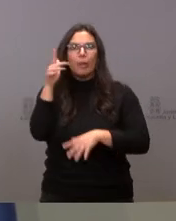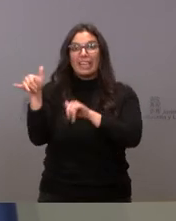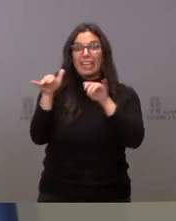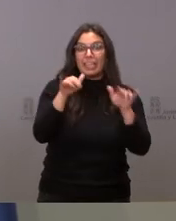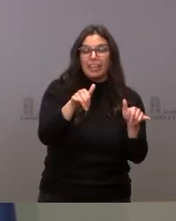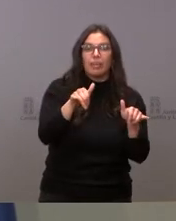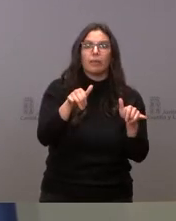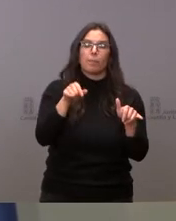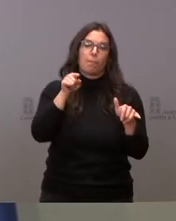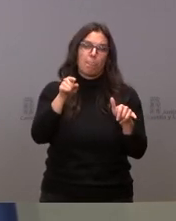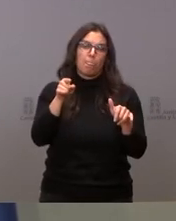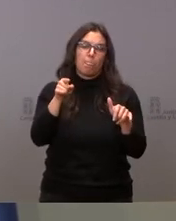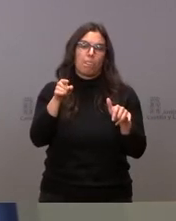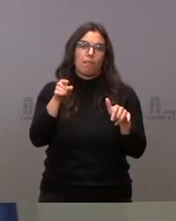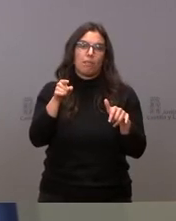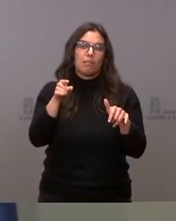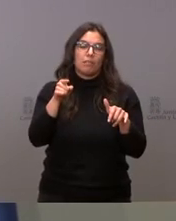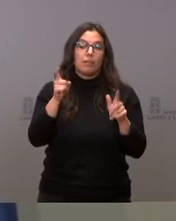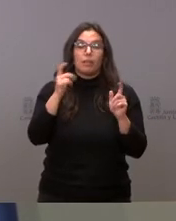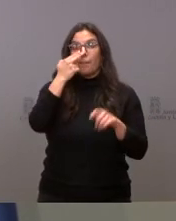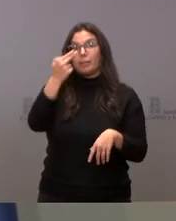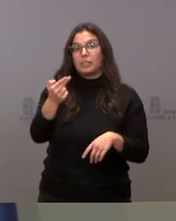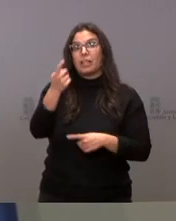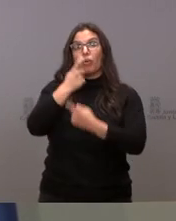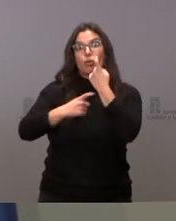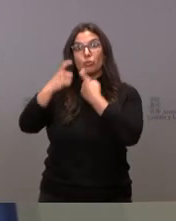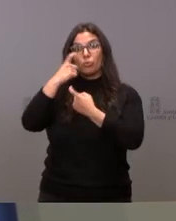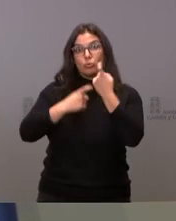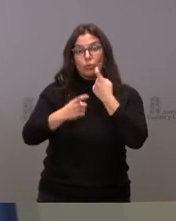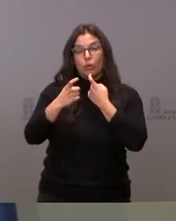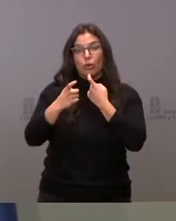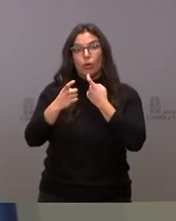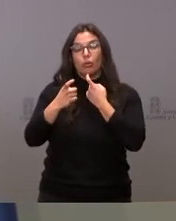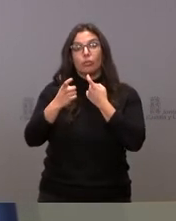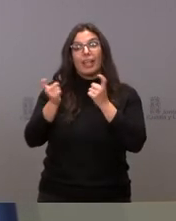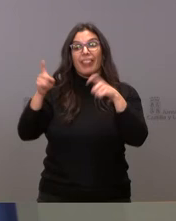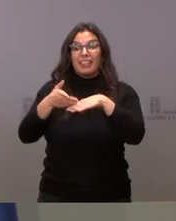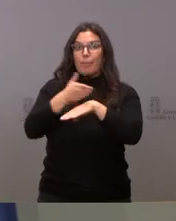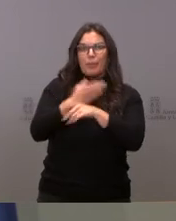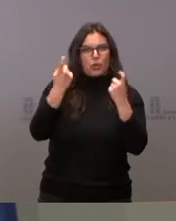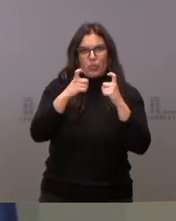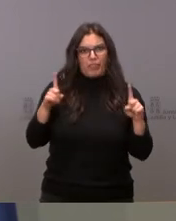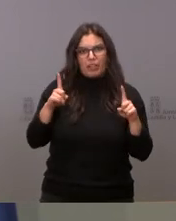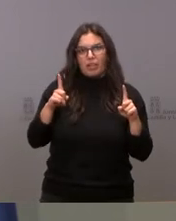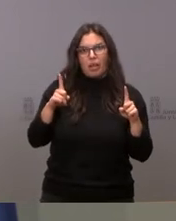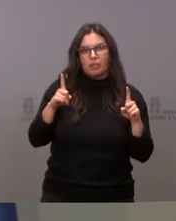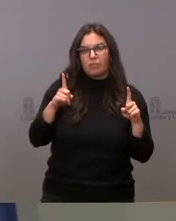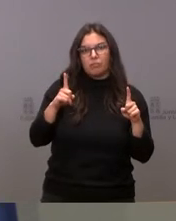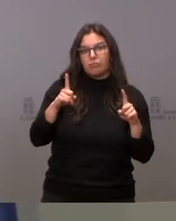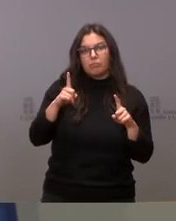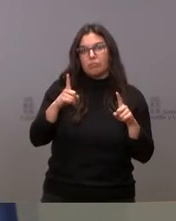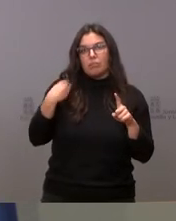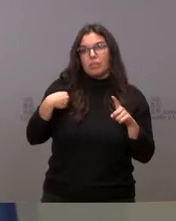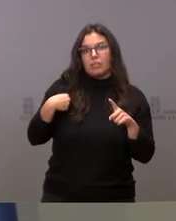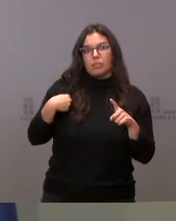frecuentación de la visita a los consultorios no sería con cita previa, sino sería según lo